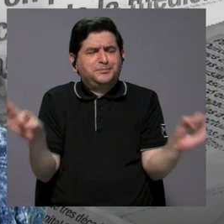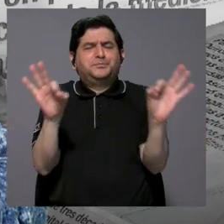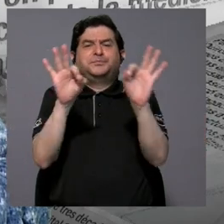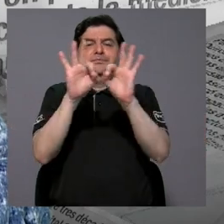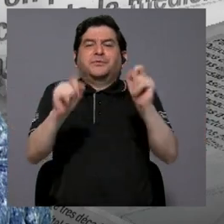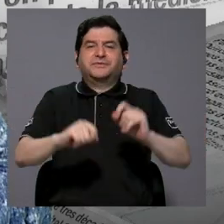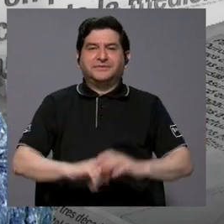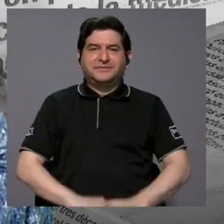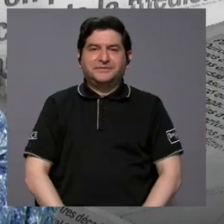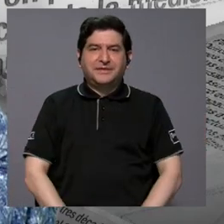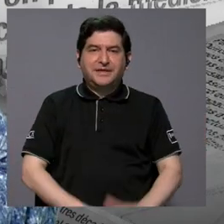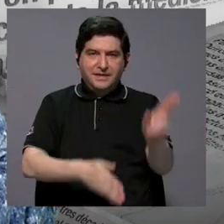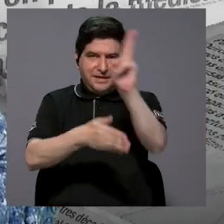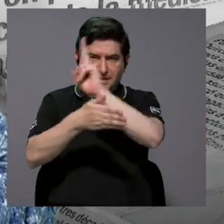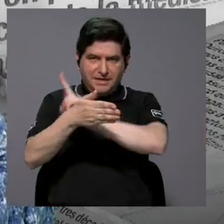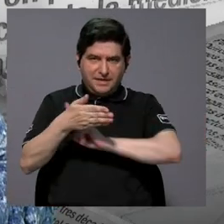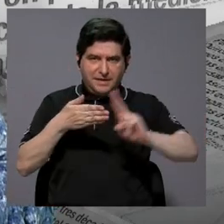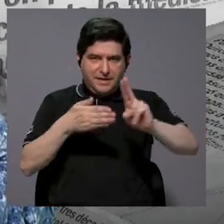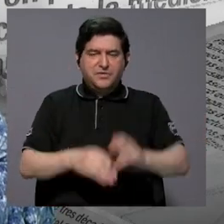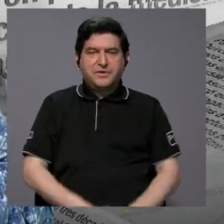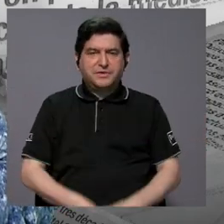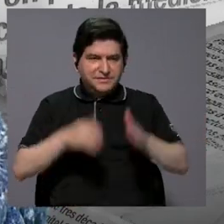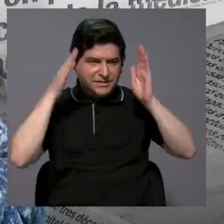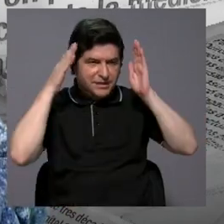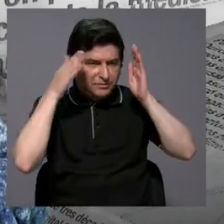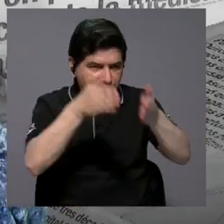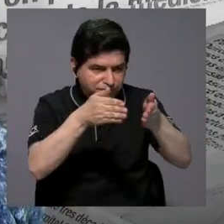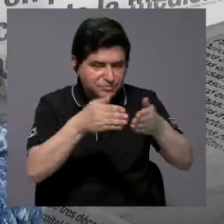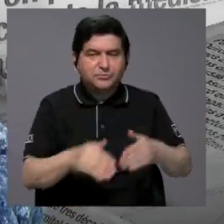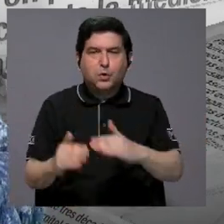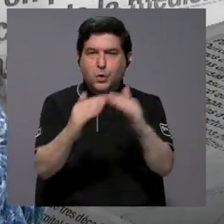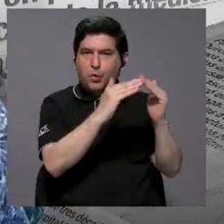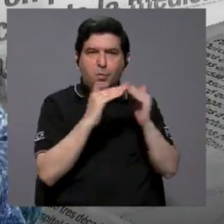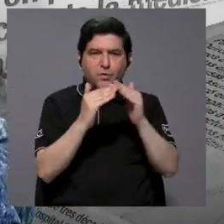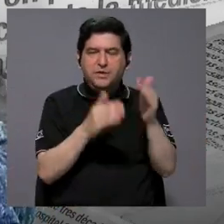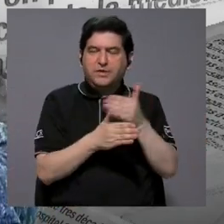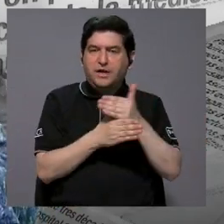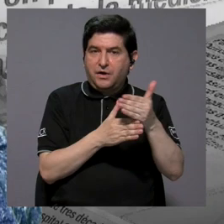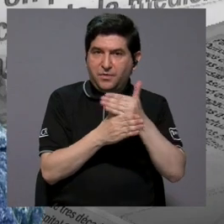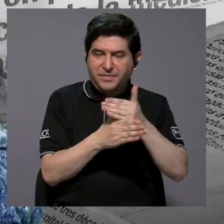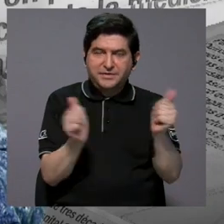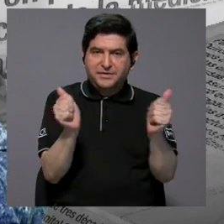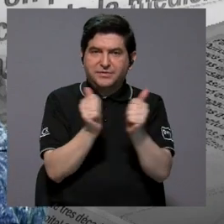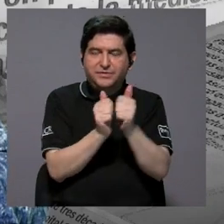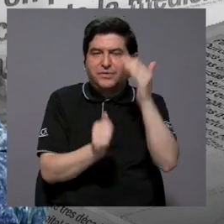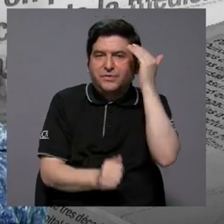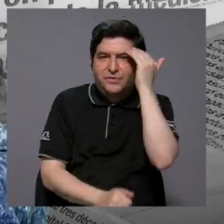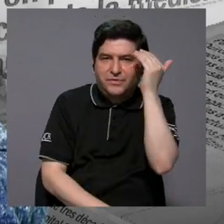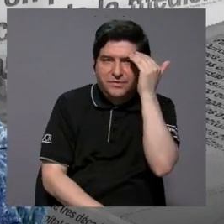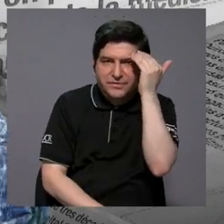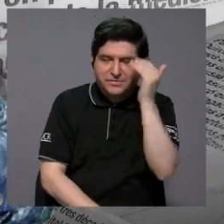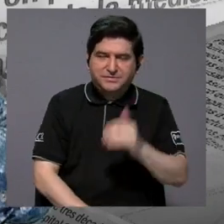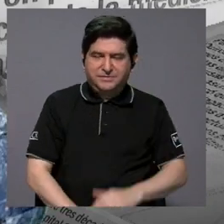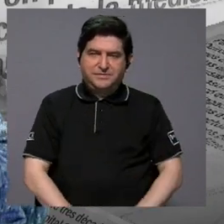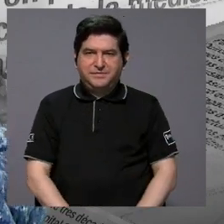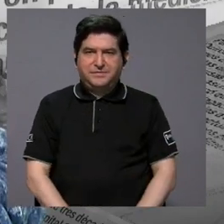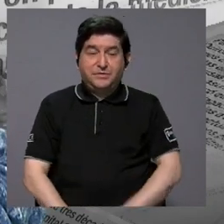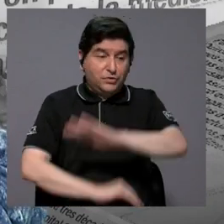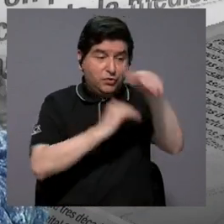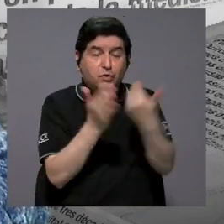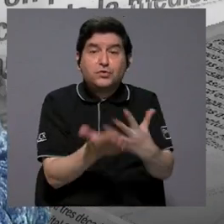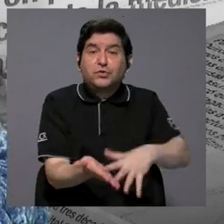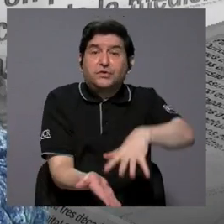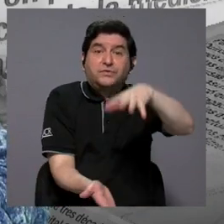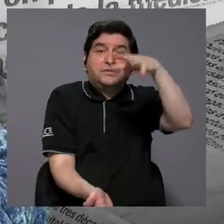como la universidad se vuelca hacia una comunidad y comparte ese conocimiento para que todos